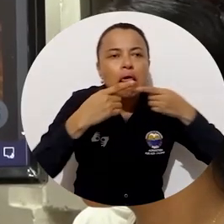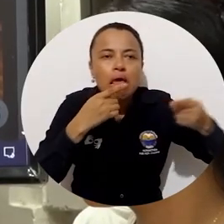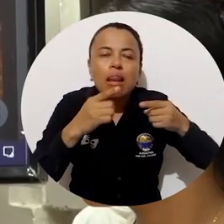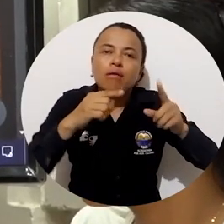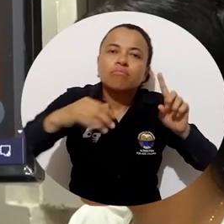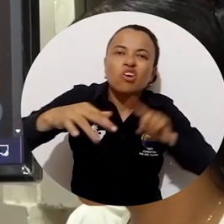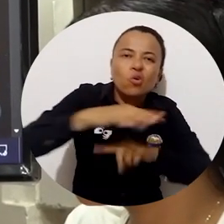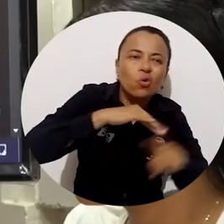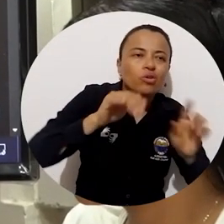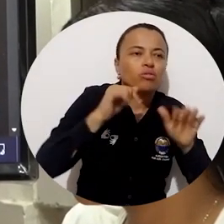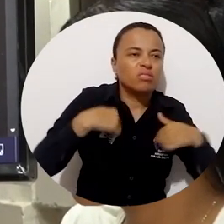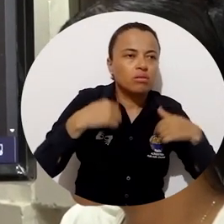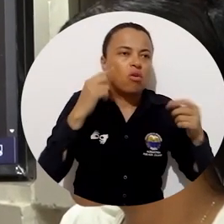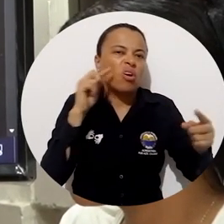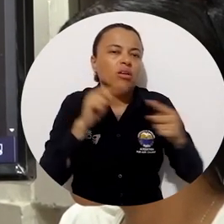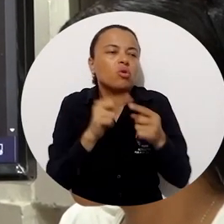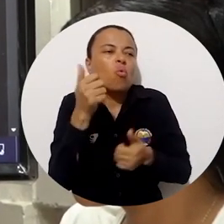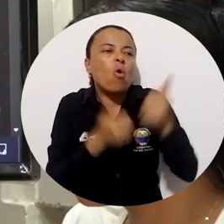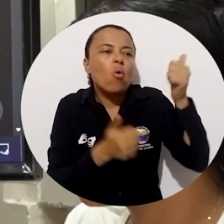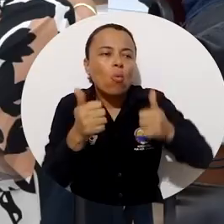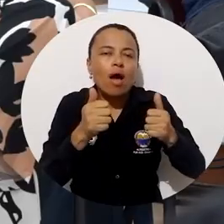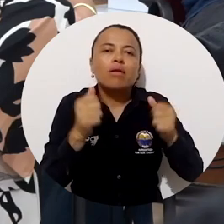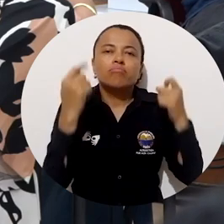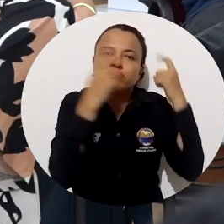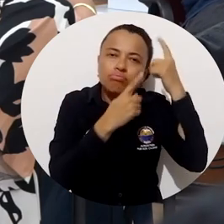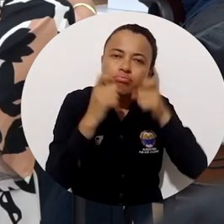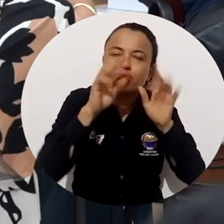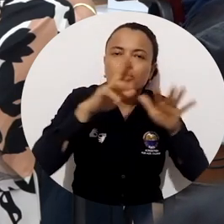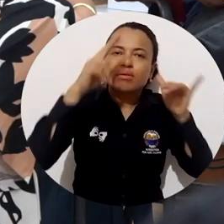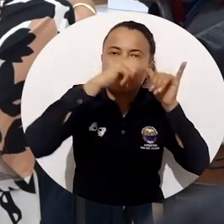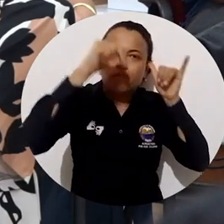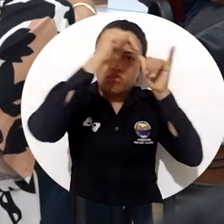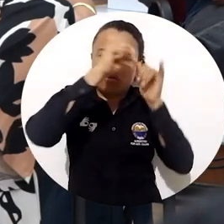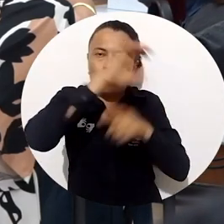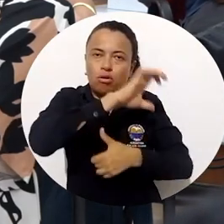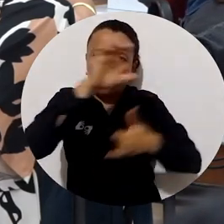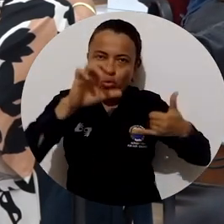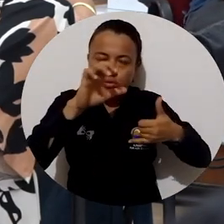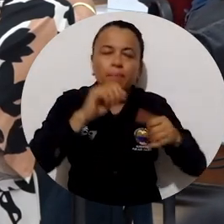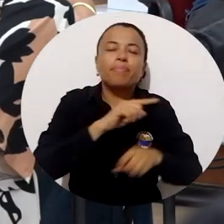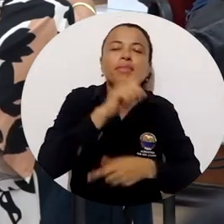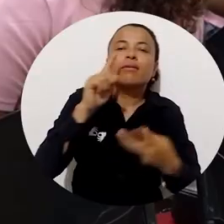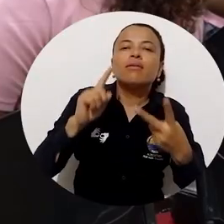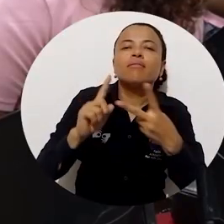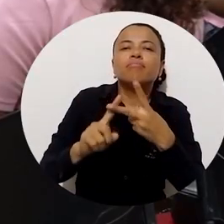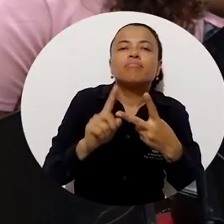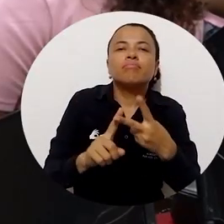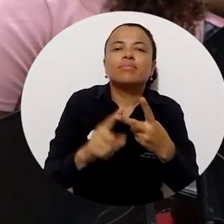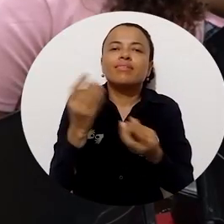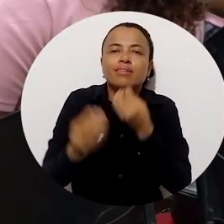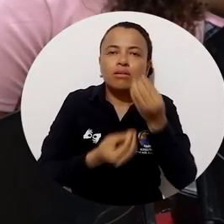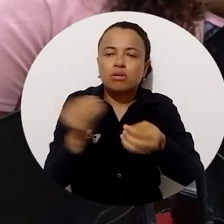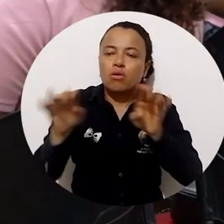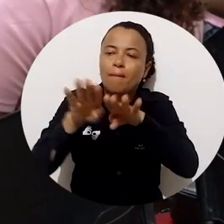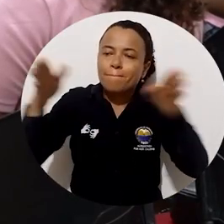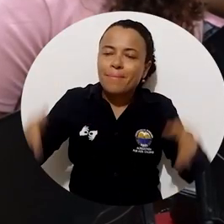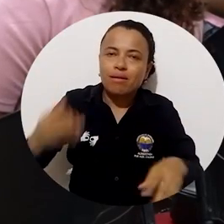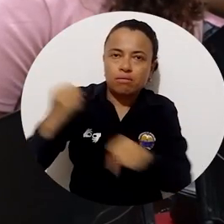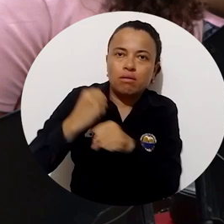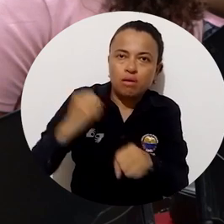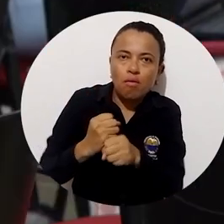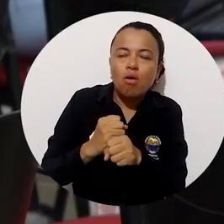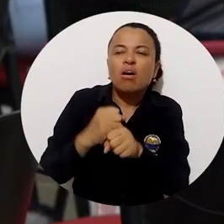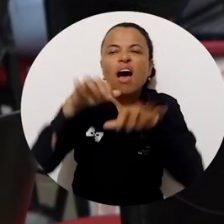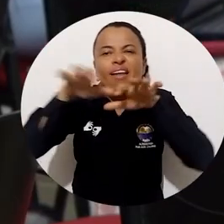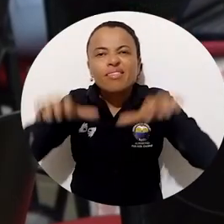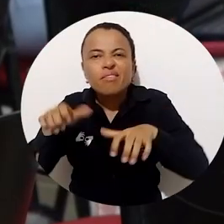contexto la visión de las prácticas y reflexiones antropológicas del caribe mientras que en el segundo se desarrollaron mesas